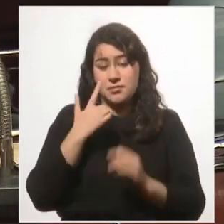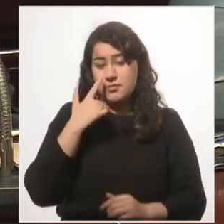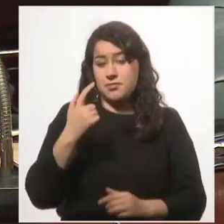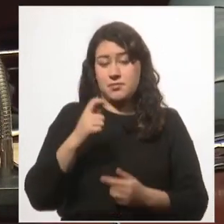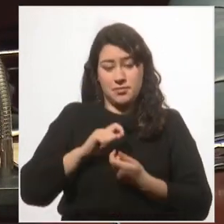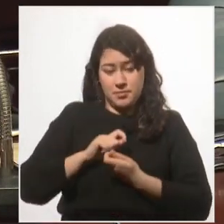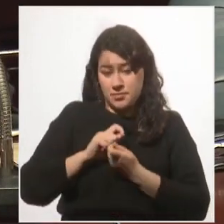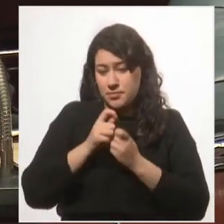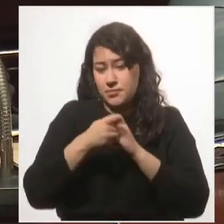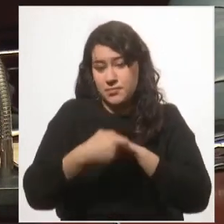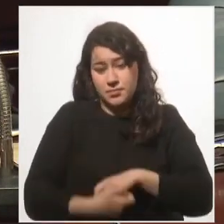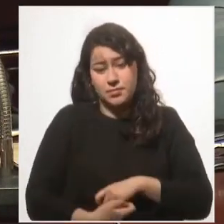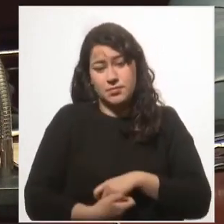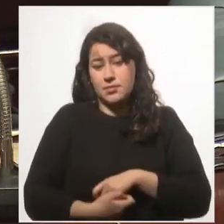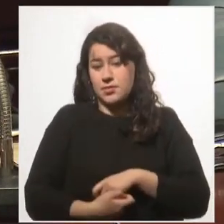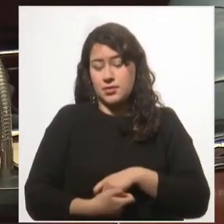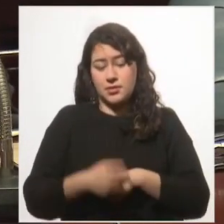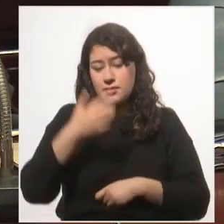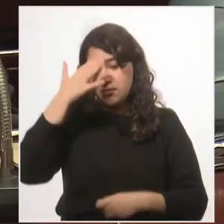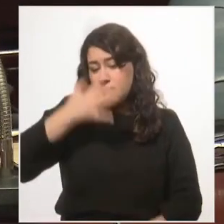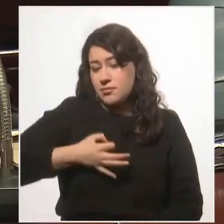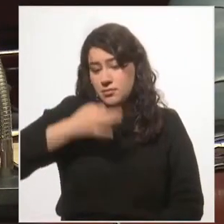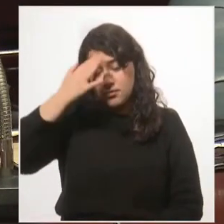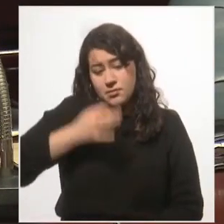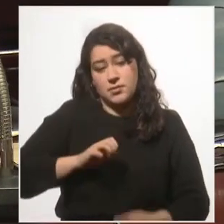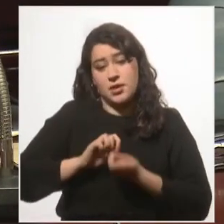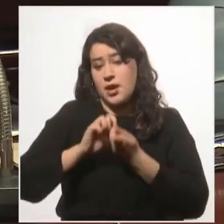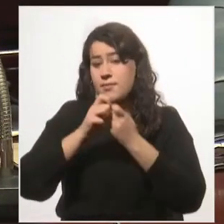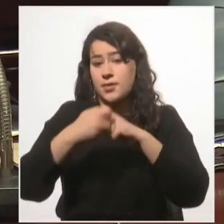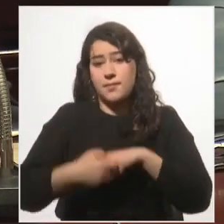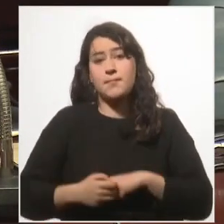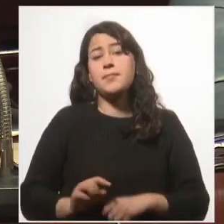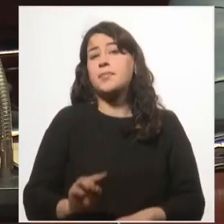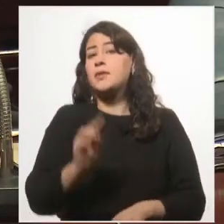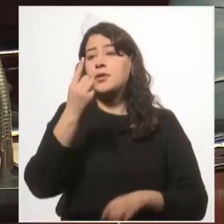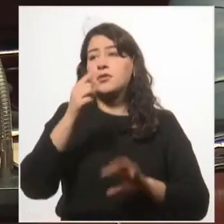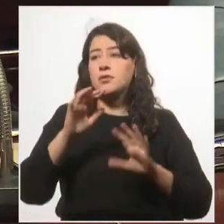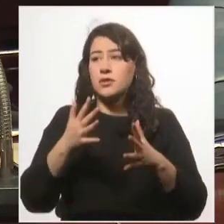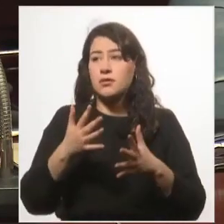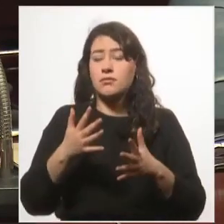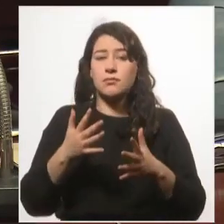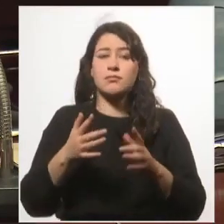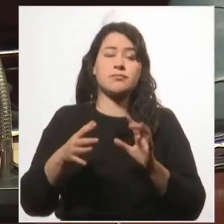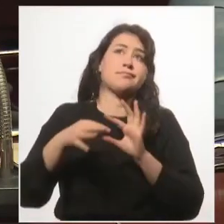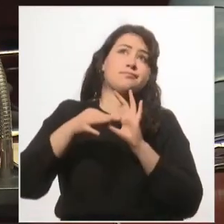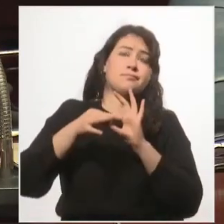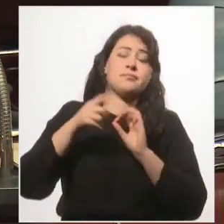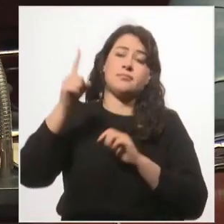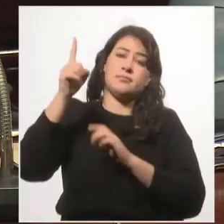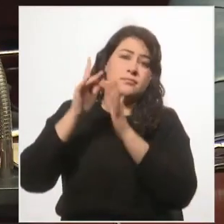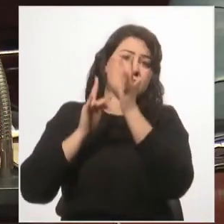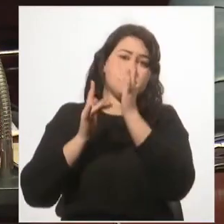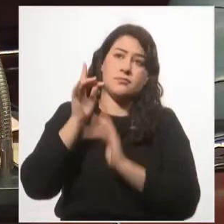sustancial en la naturaleza de mis creencias. En primer lugar, me abracé a Cristo,